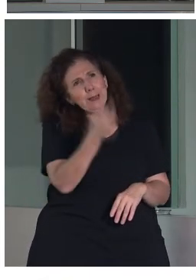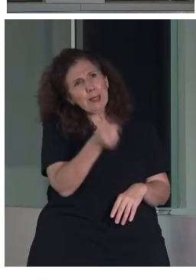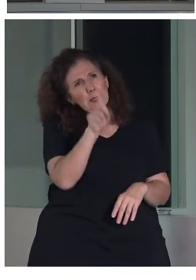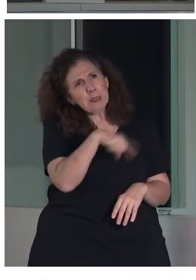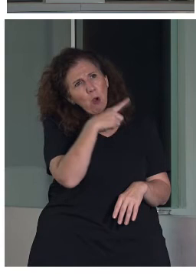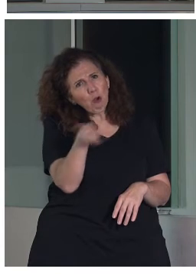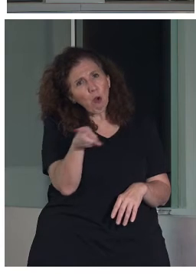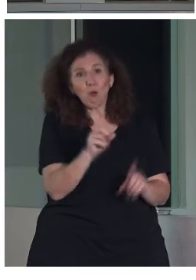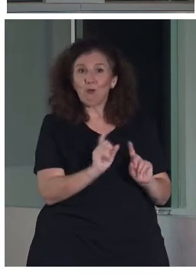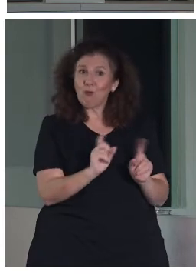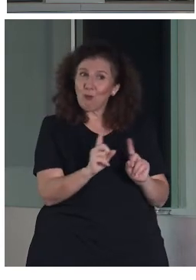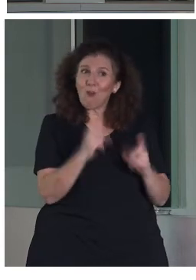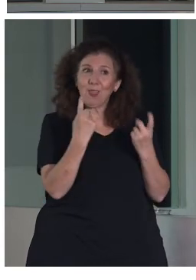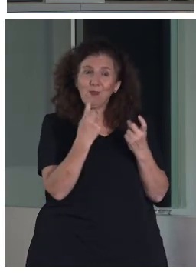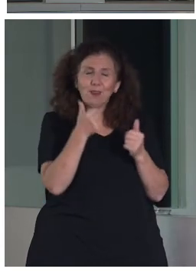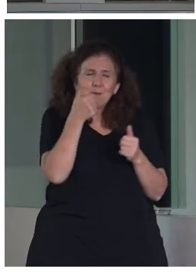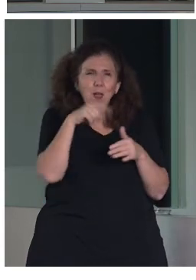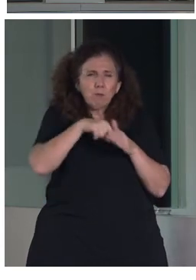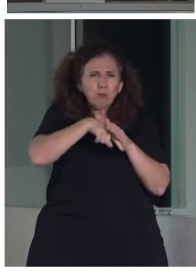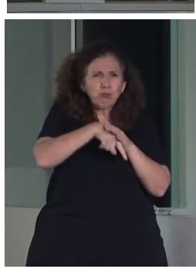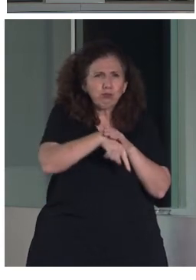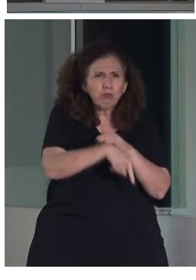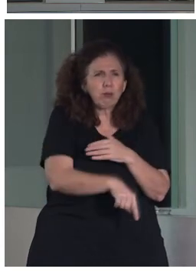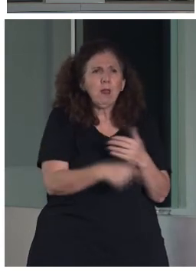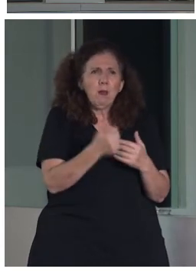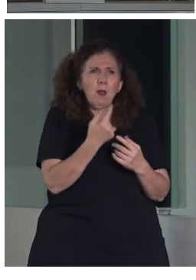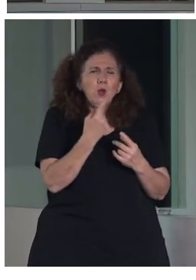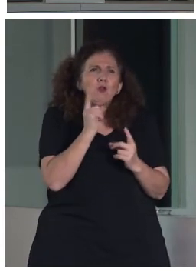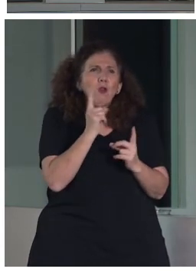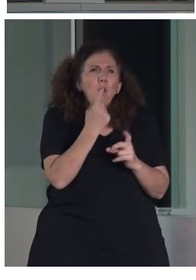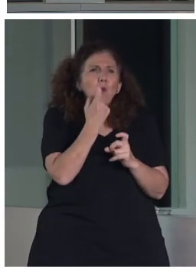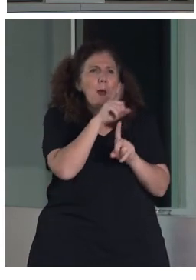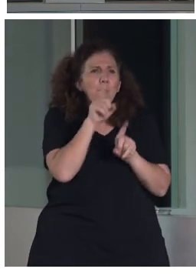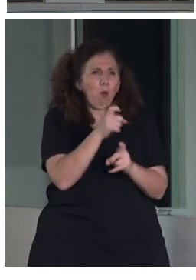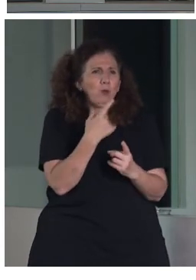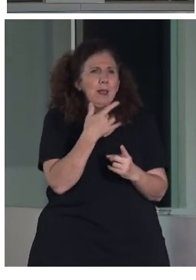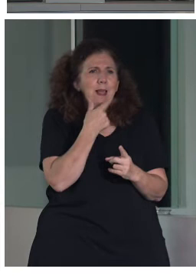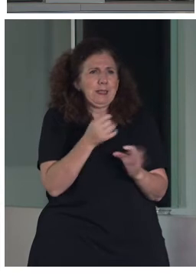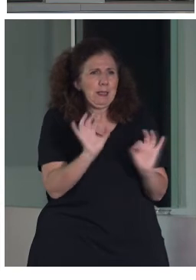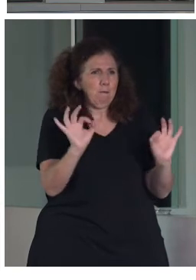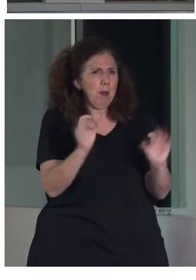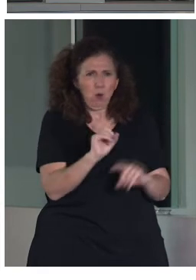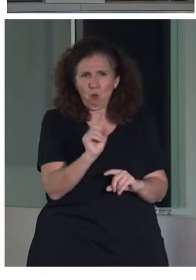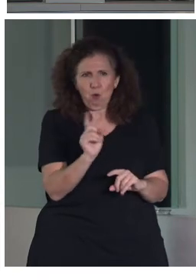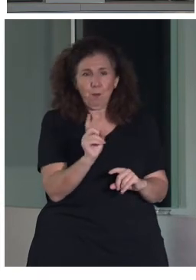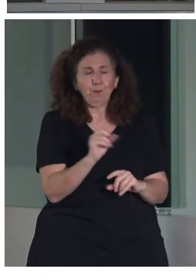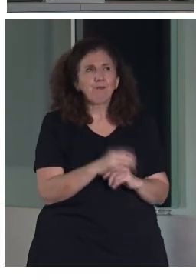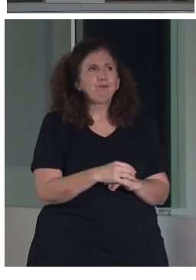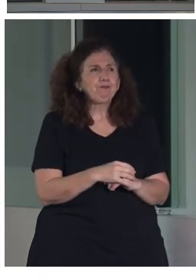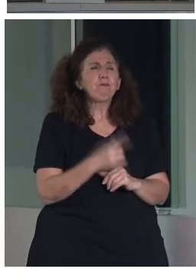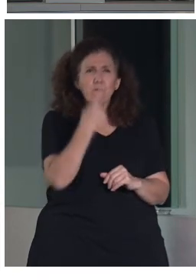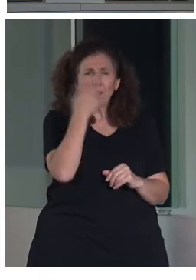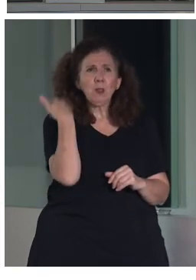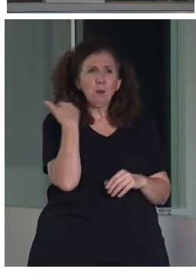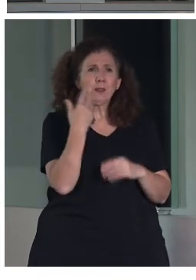supuesto, tiene una mayor complejidad que hemos recogido, además, en un manual que publicamos el año pasado. Y hay dos cosas que quiero